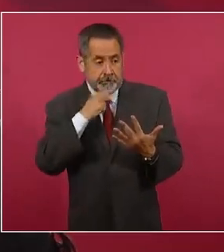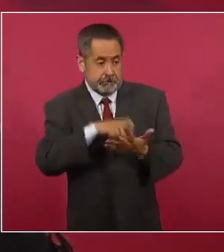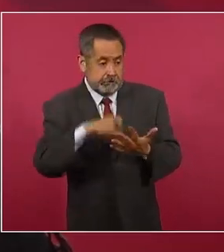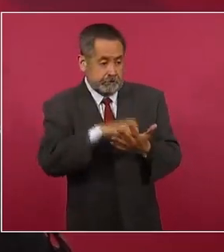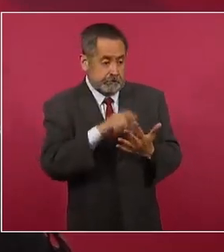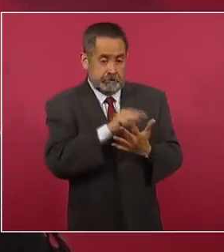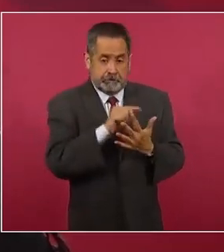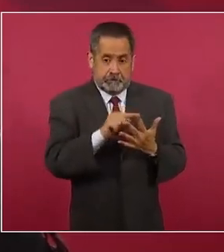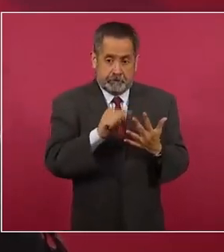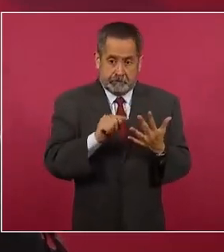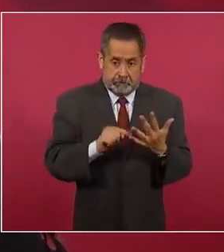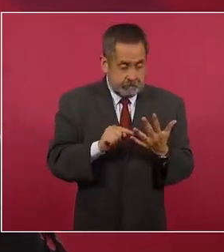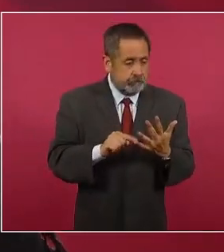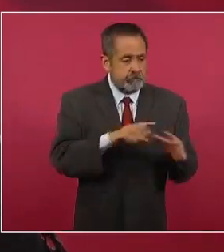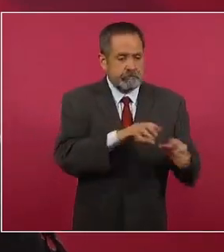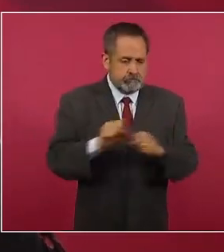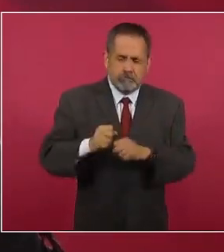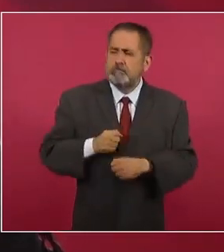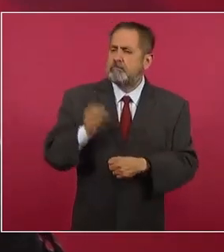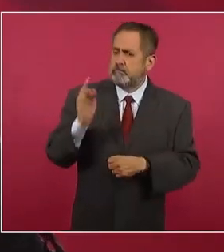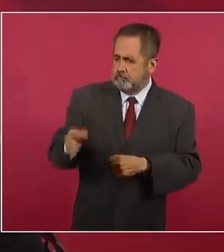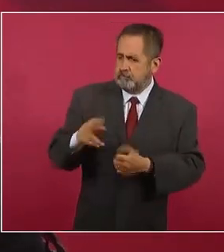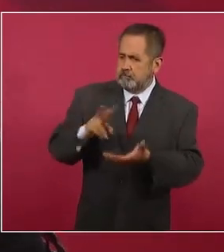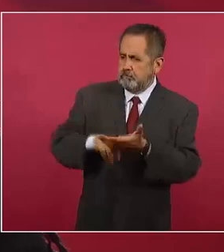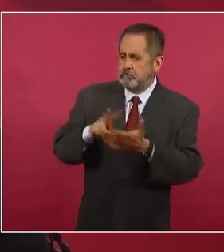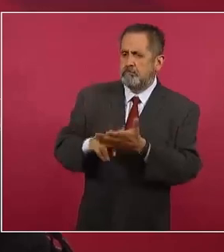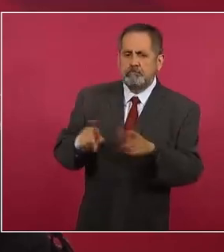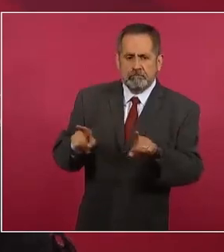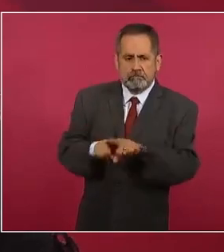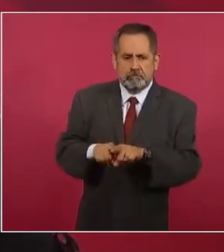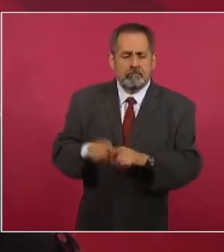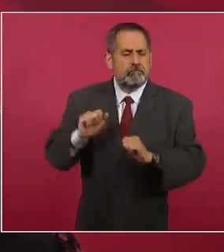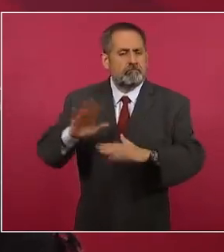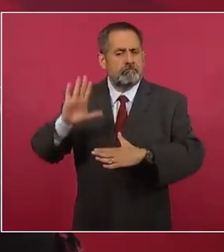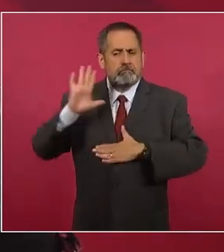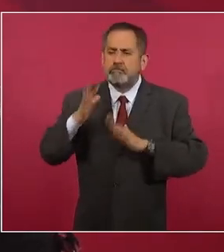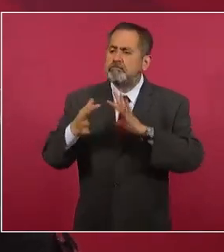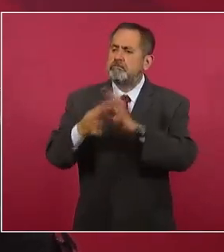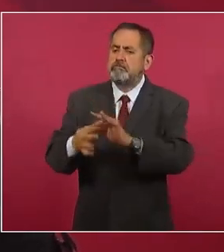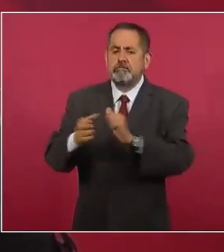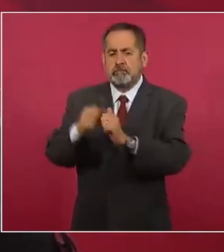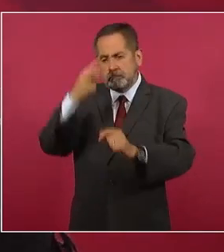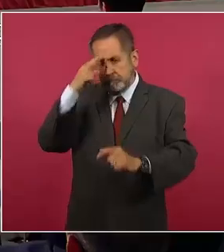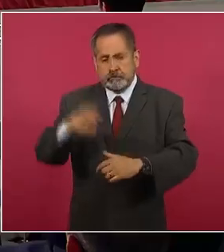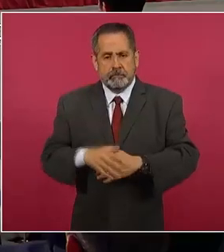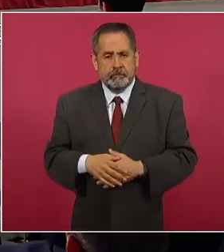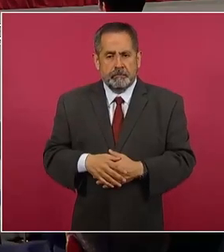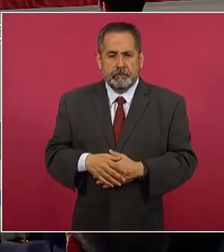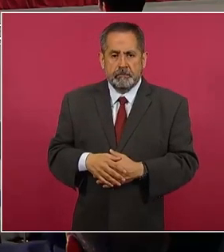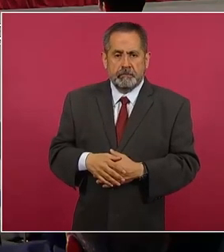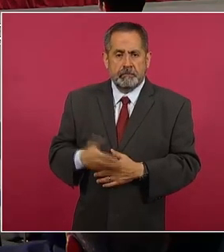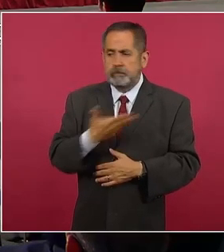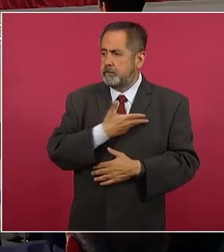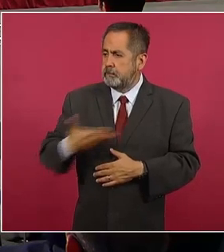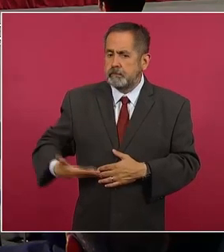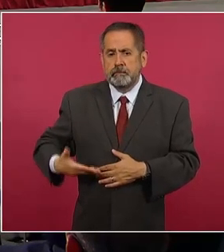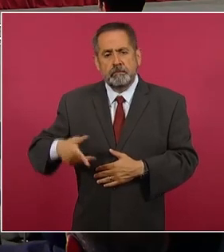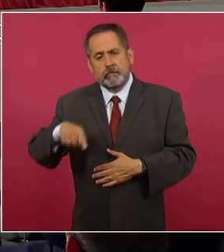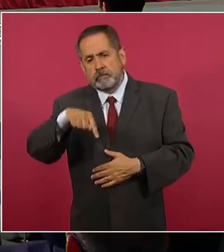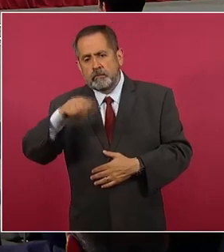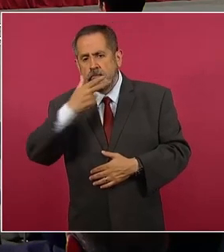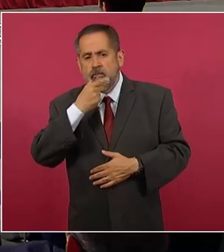Lo hacemos porque somos una empresa comprometida con México. Señor presidente, señoras y señores,